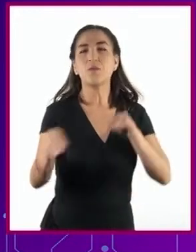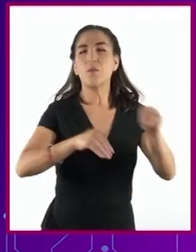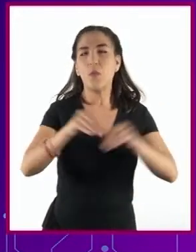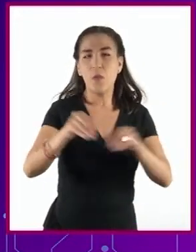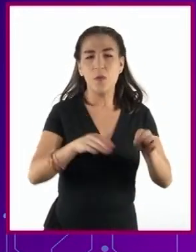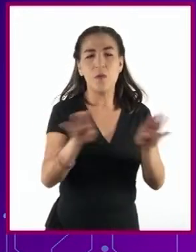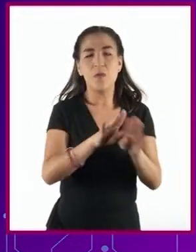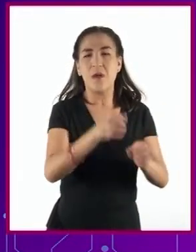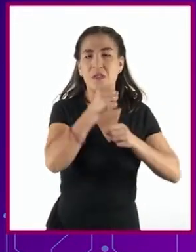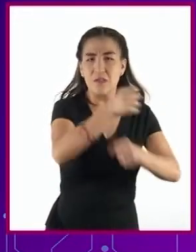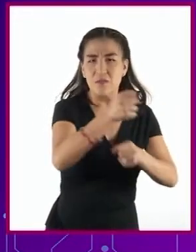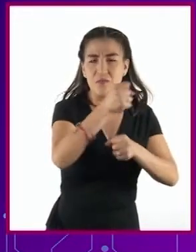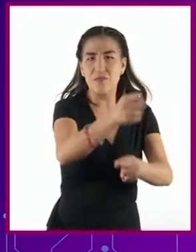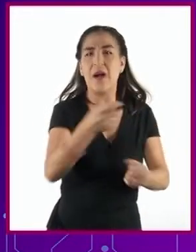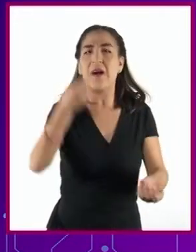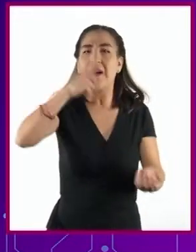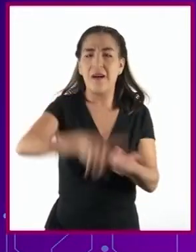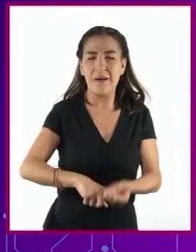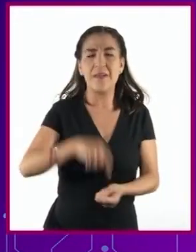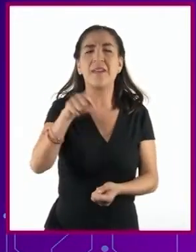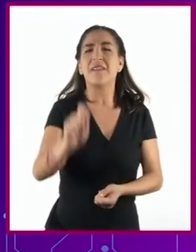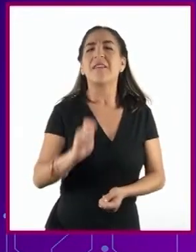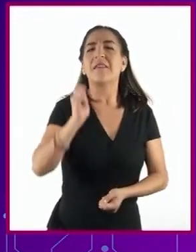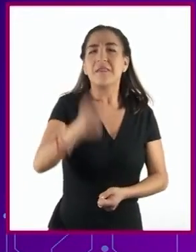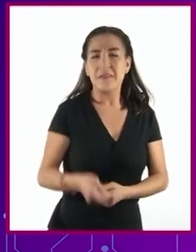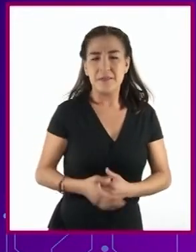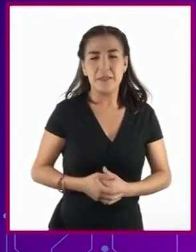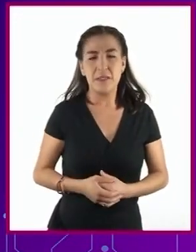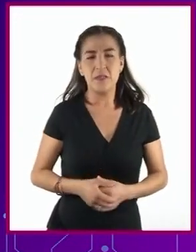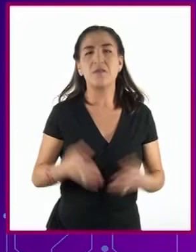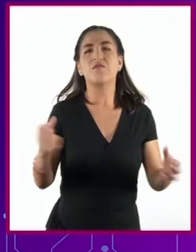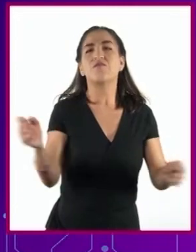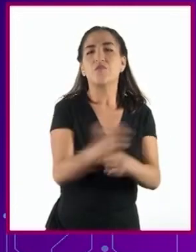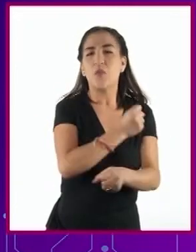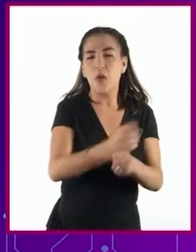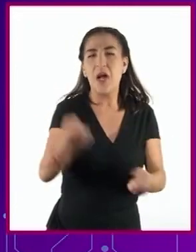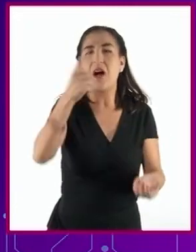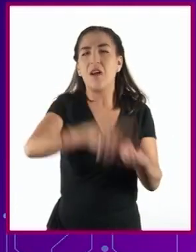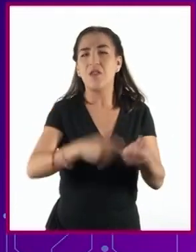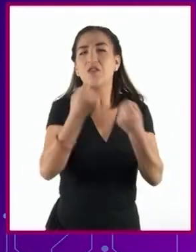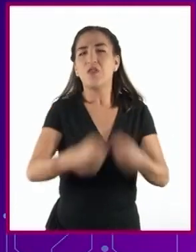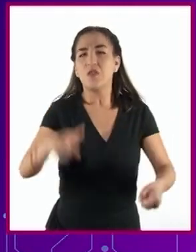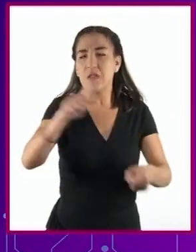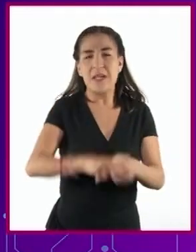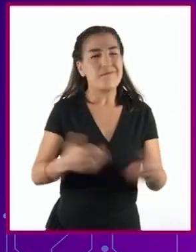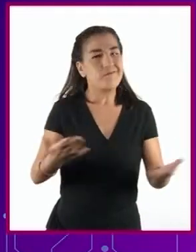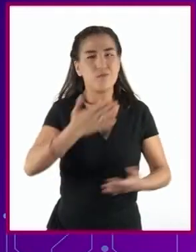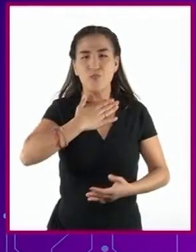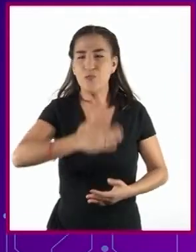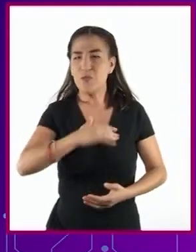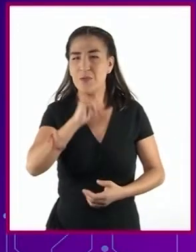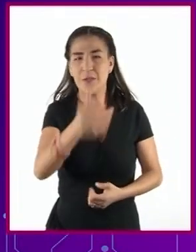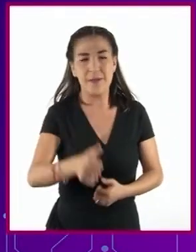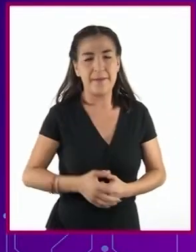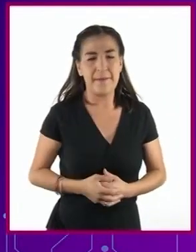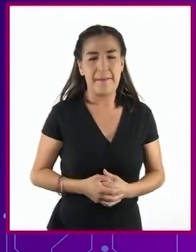armados, de movimientos sociales armados, es la violencia social injusta previa.